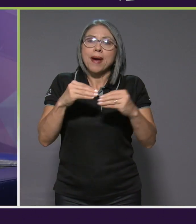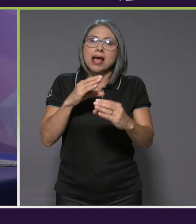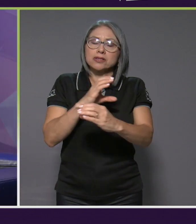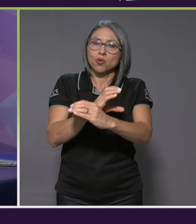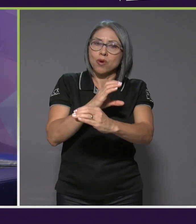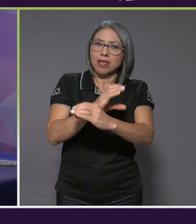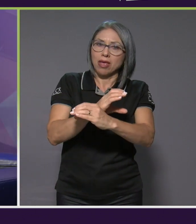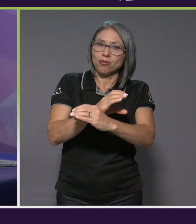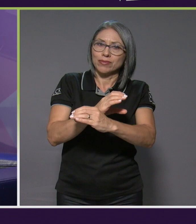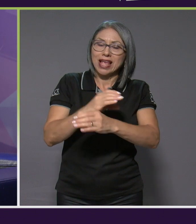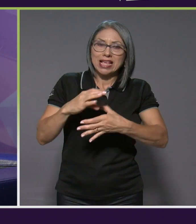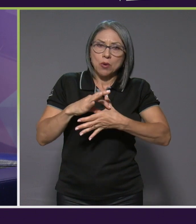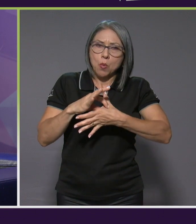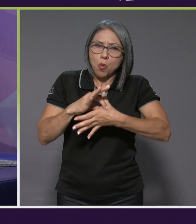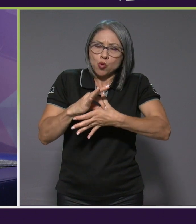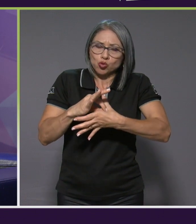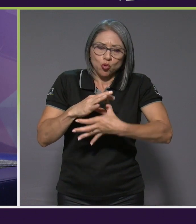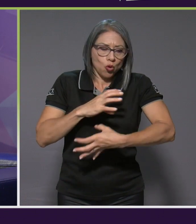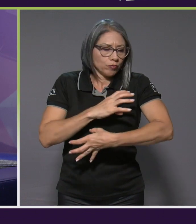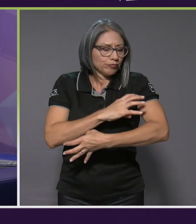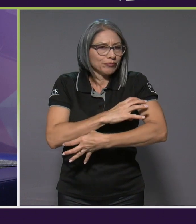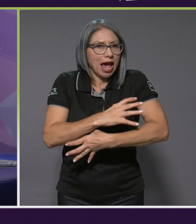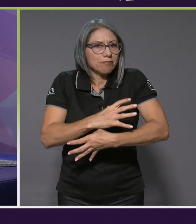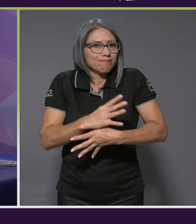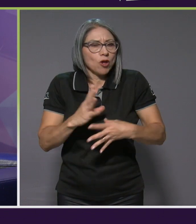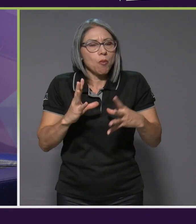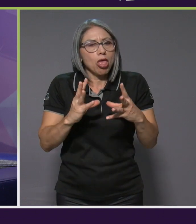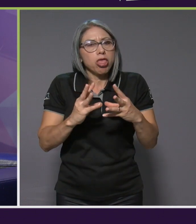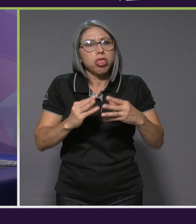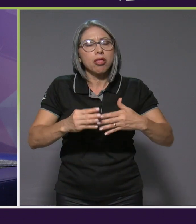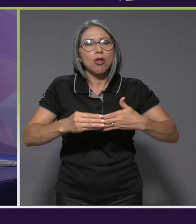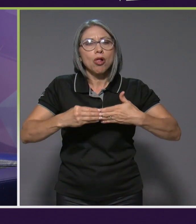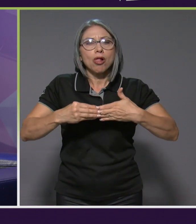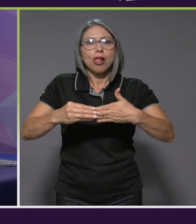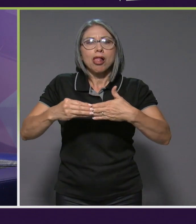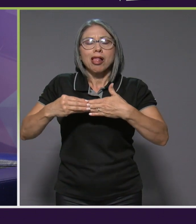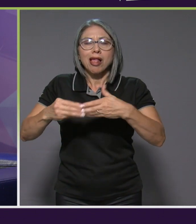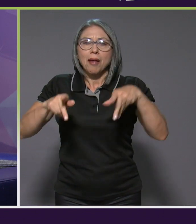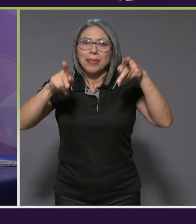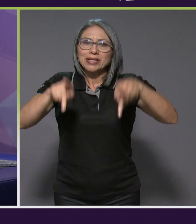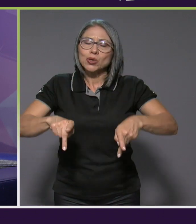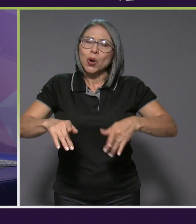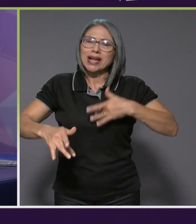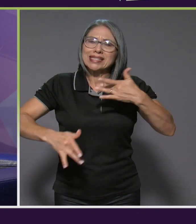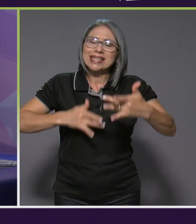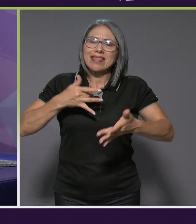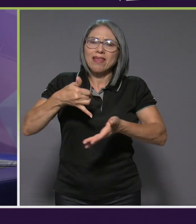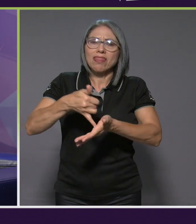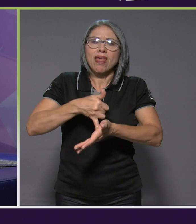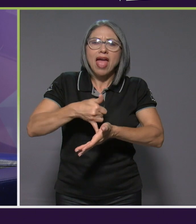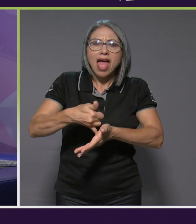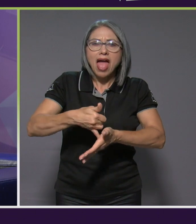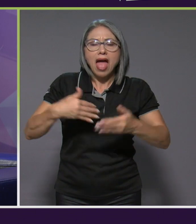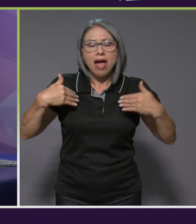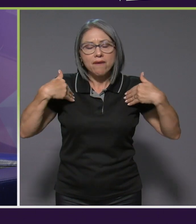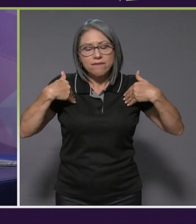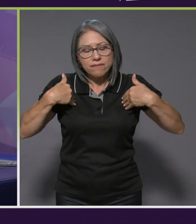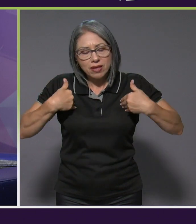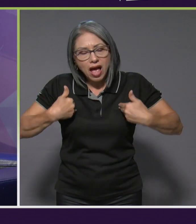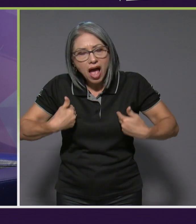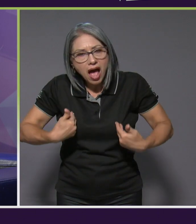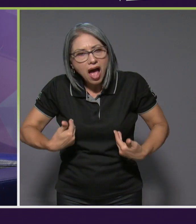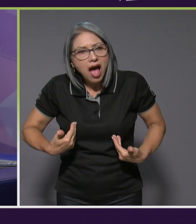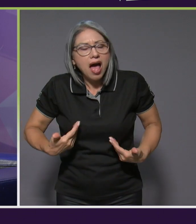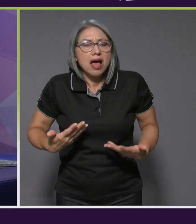disminución del músculo es cuando la persona comienza a sentirse débil, como con mucha fatiga, cansancio,